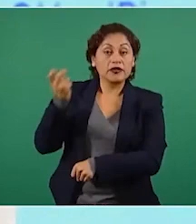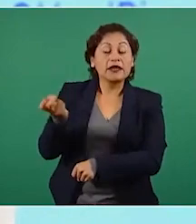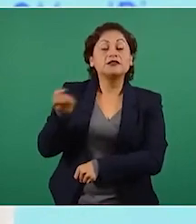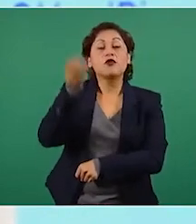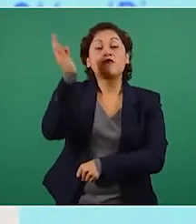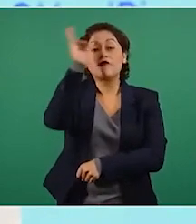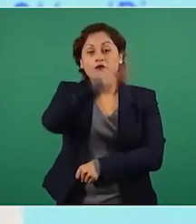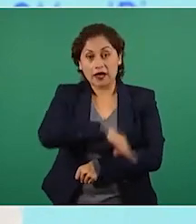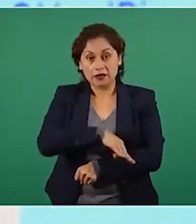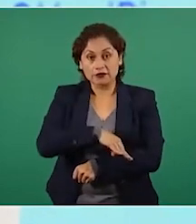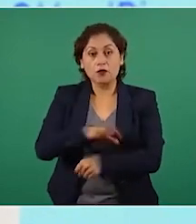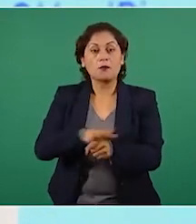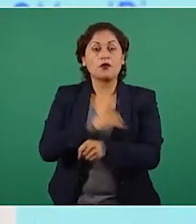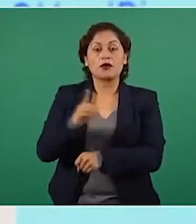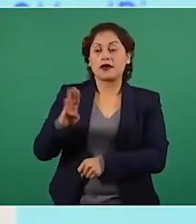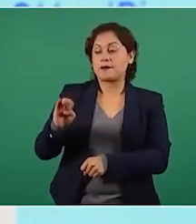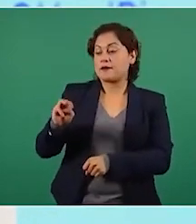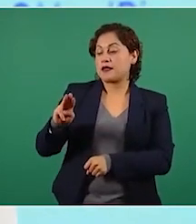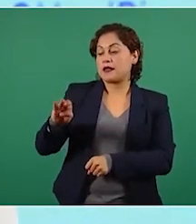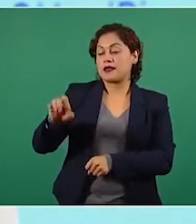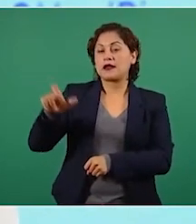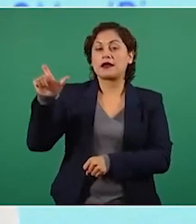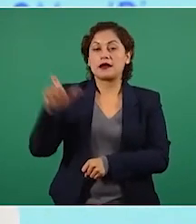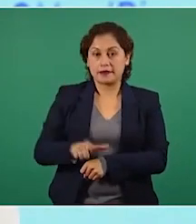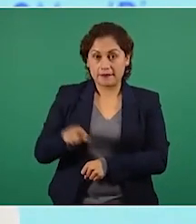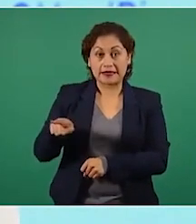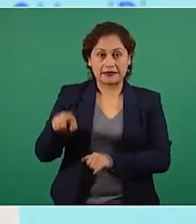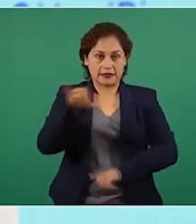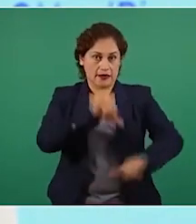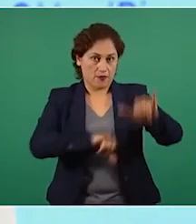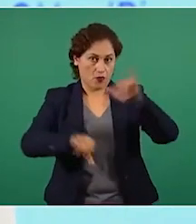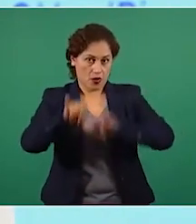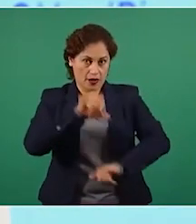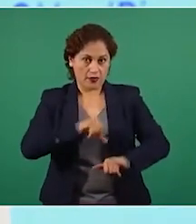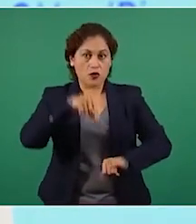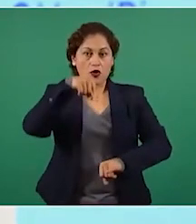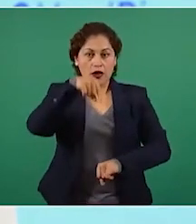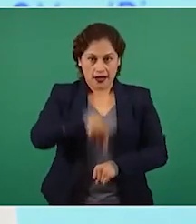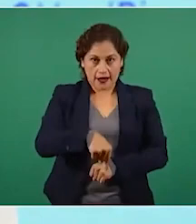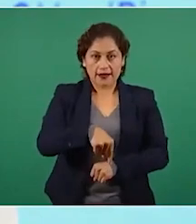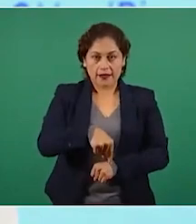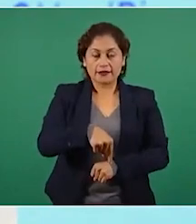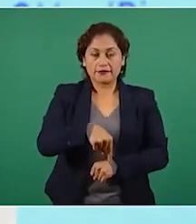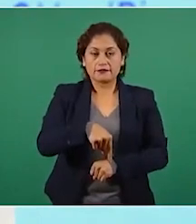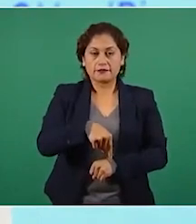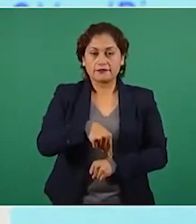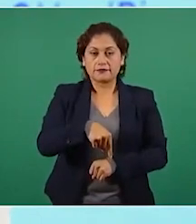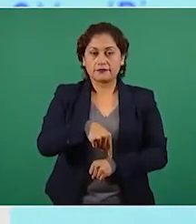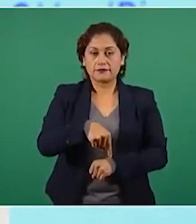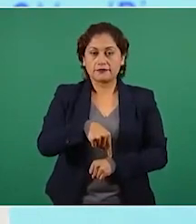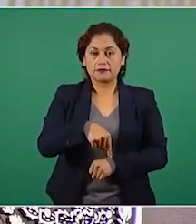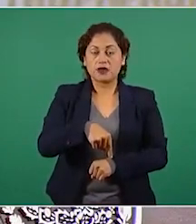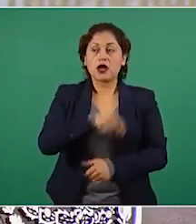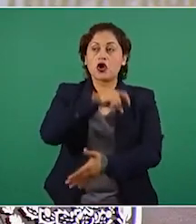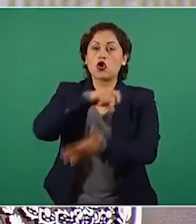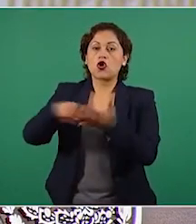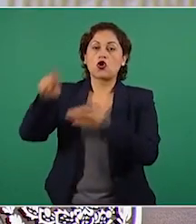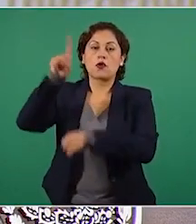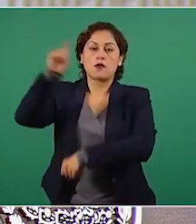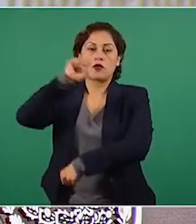Virmex, como se conoce a este laboratorio público, adquirió el medicamento en Europa.